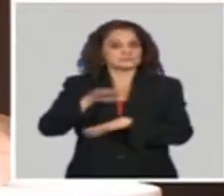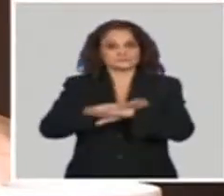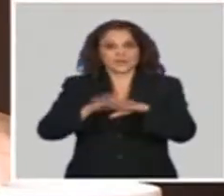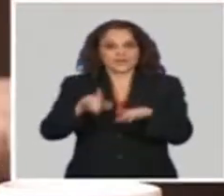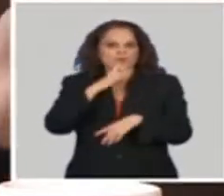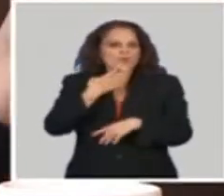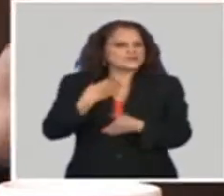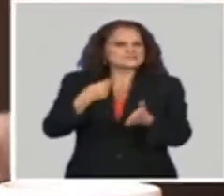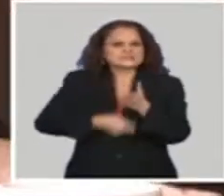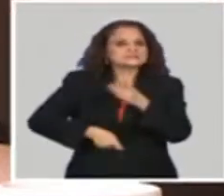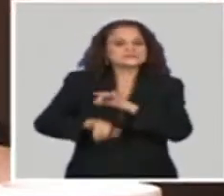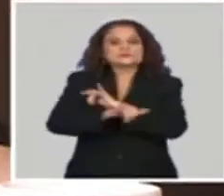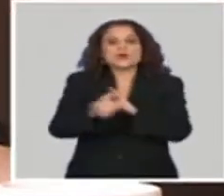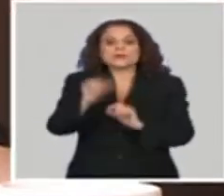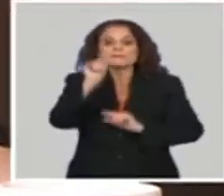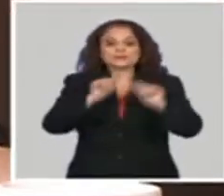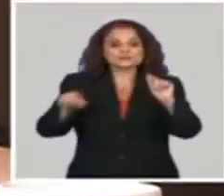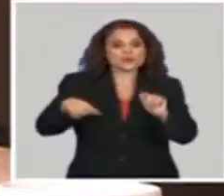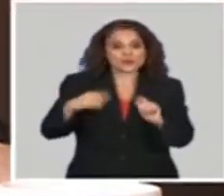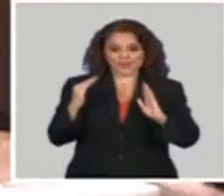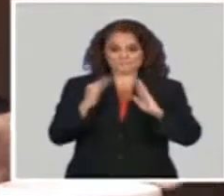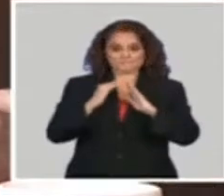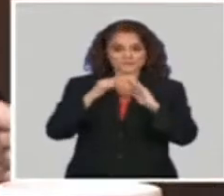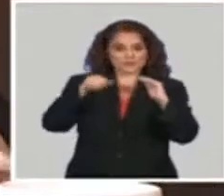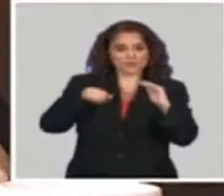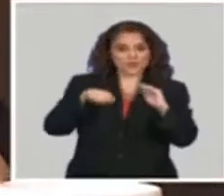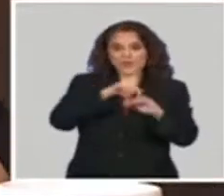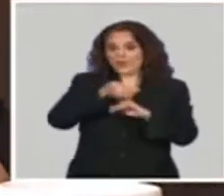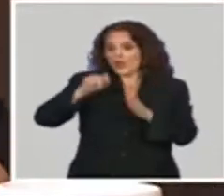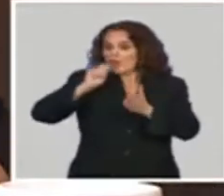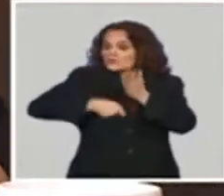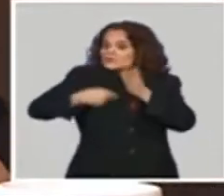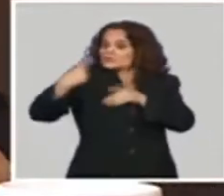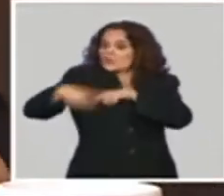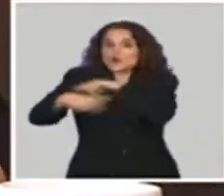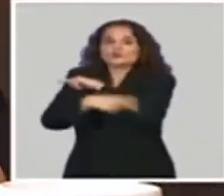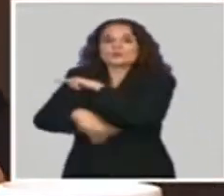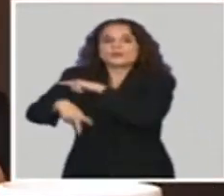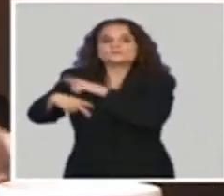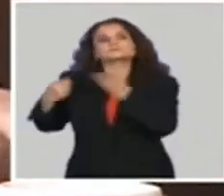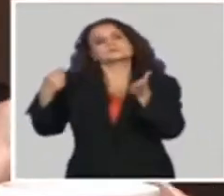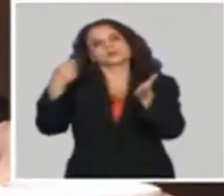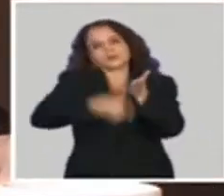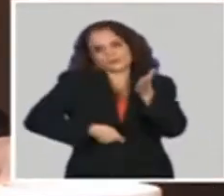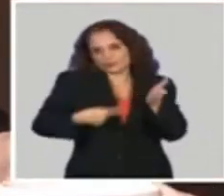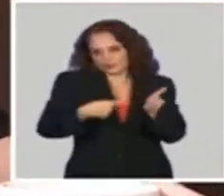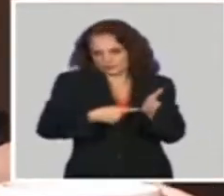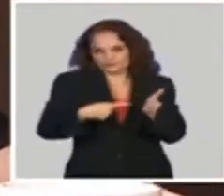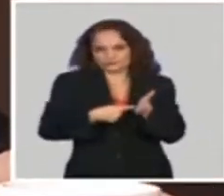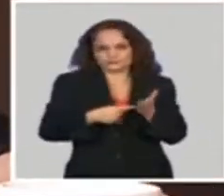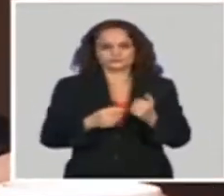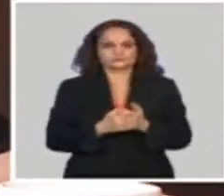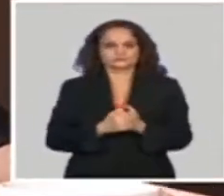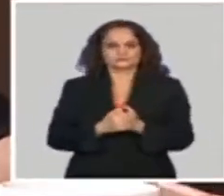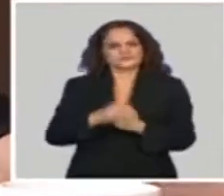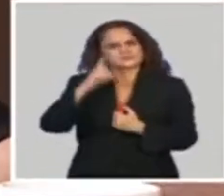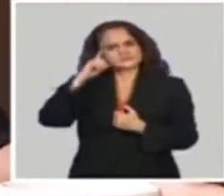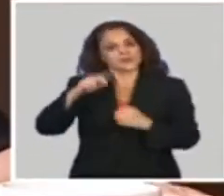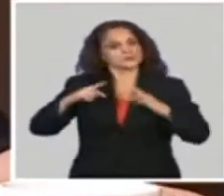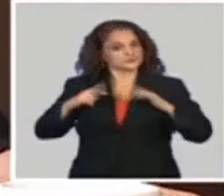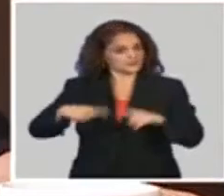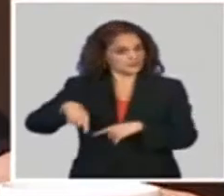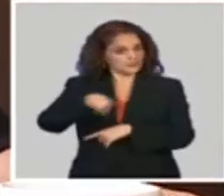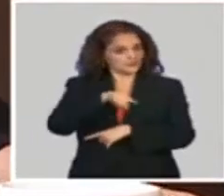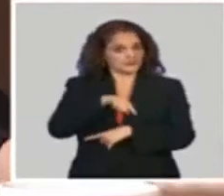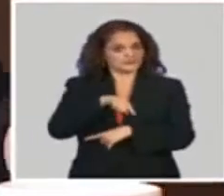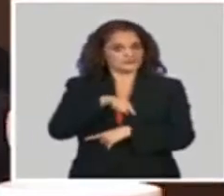permanentes en Cuba por contrataciones en el exterior. Volvemos a recargar una vez más en este espacio que es un impuesto que hasta la fecha no